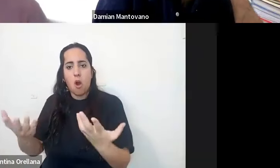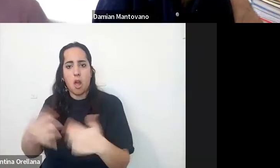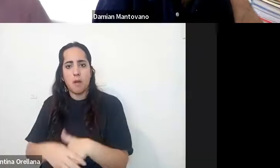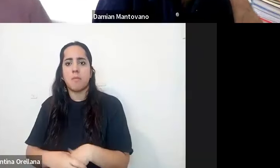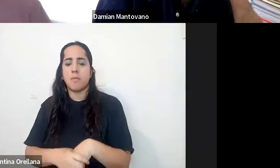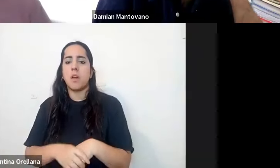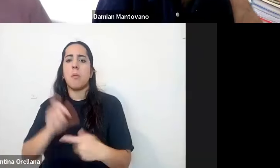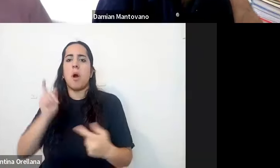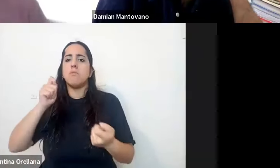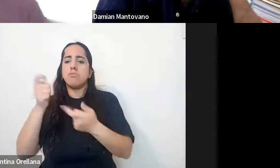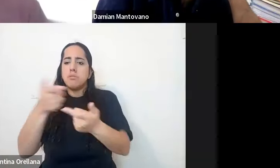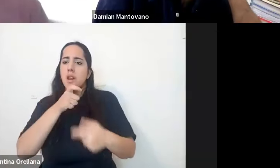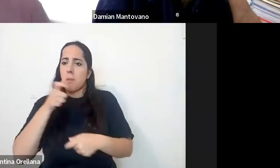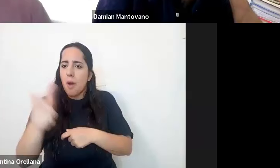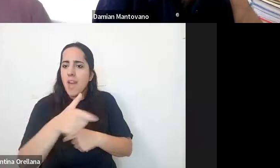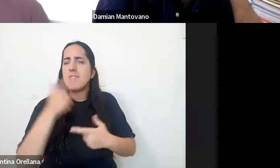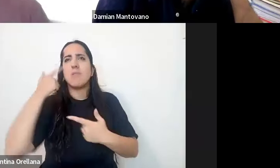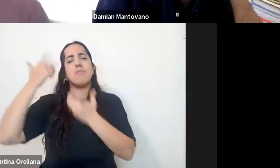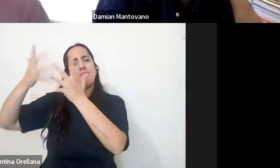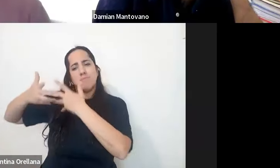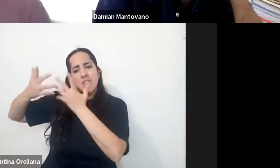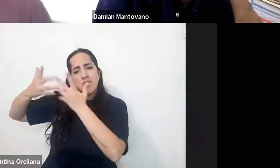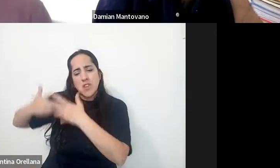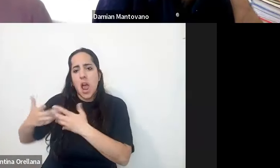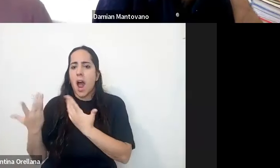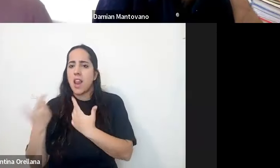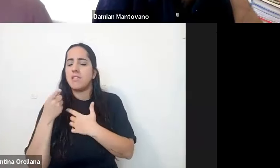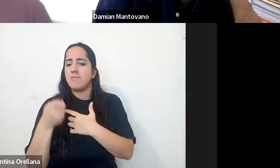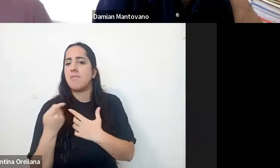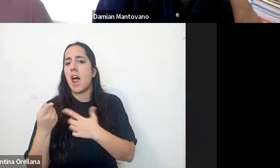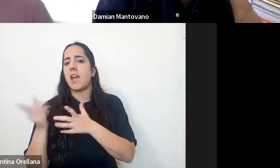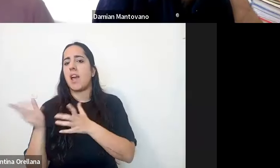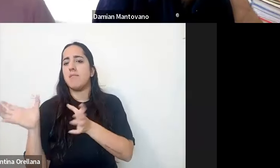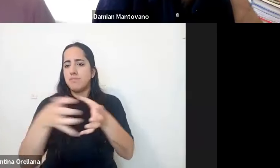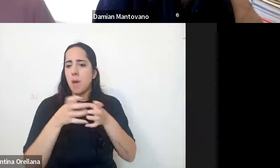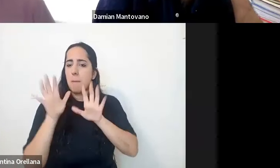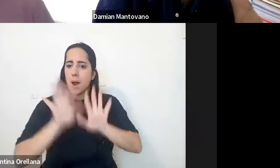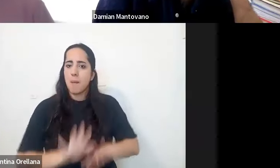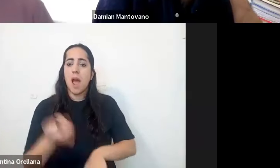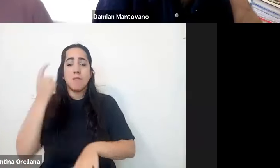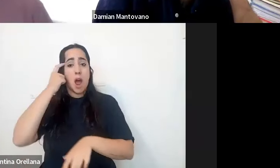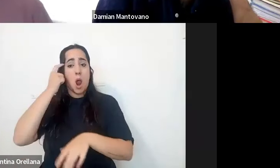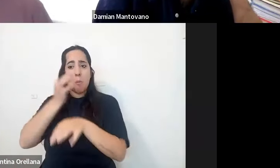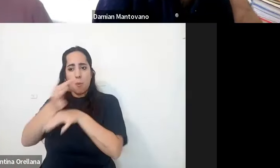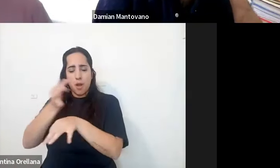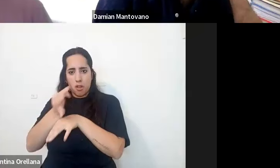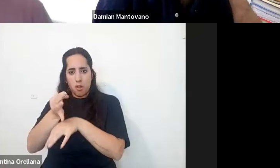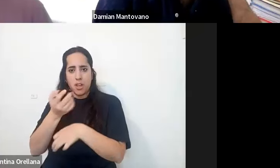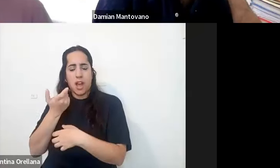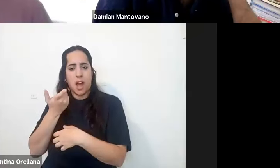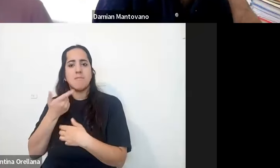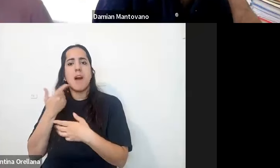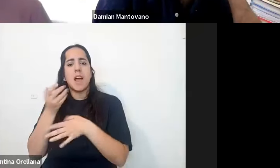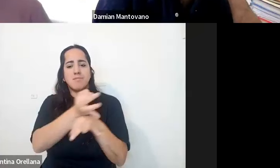o dar respuestas reflexionar con ellos para intentar organizar la respuesta pedagógica para estos